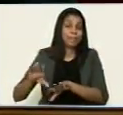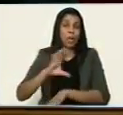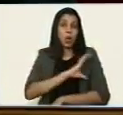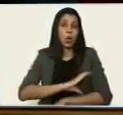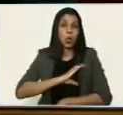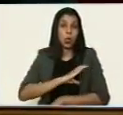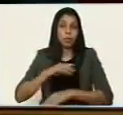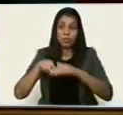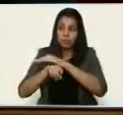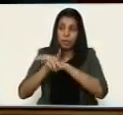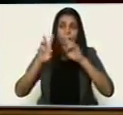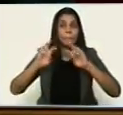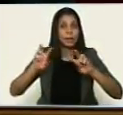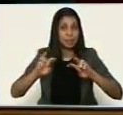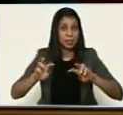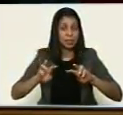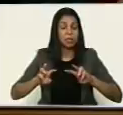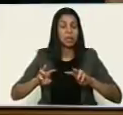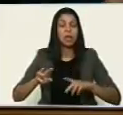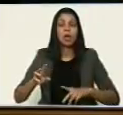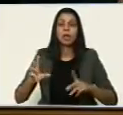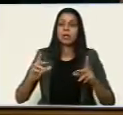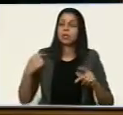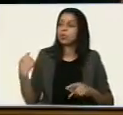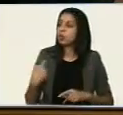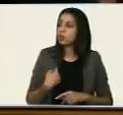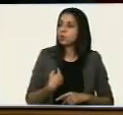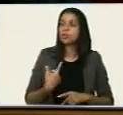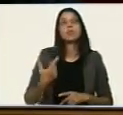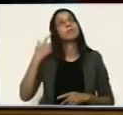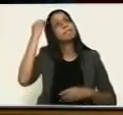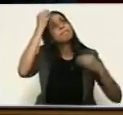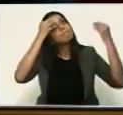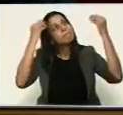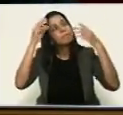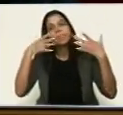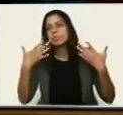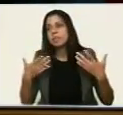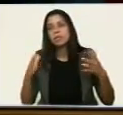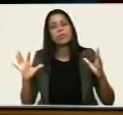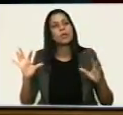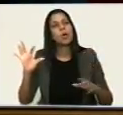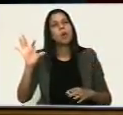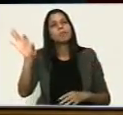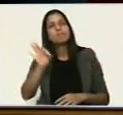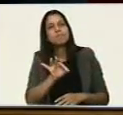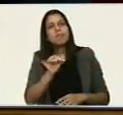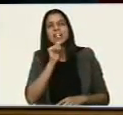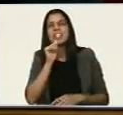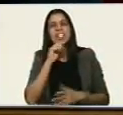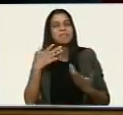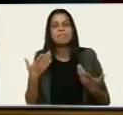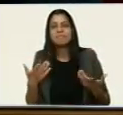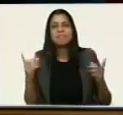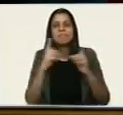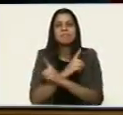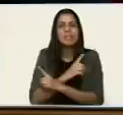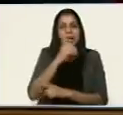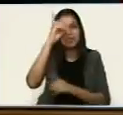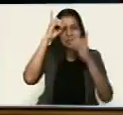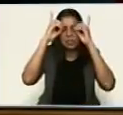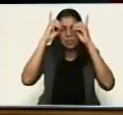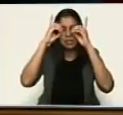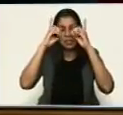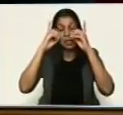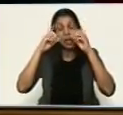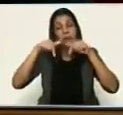con algunas personas y hay que poner a alguien al frente de esa responsabilidad. Y le